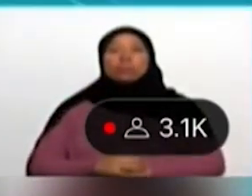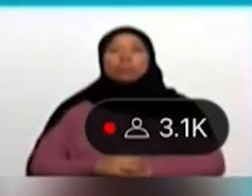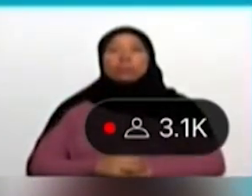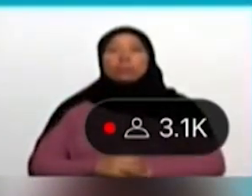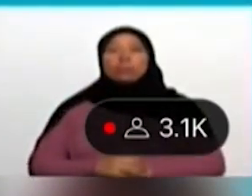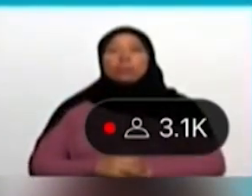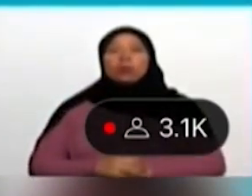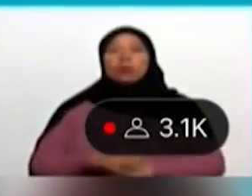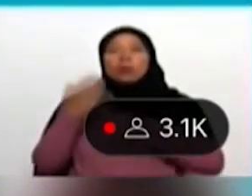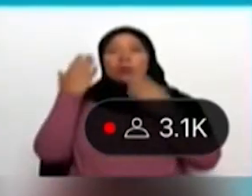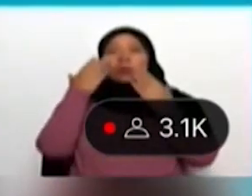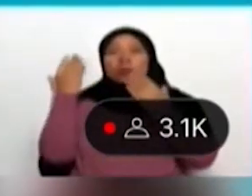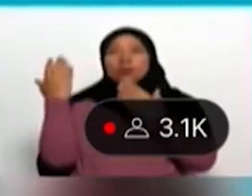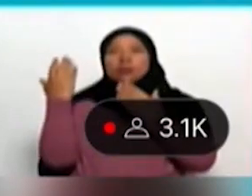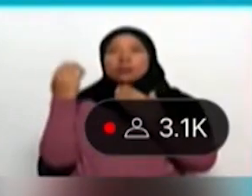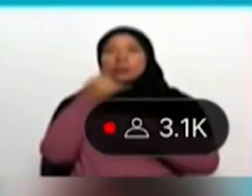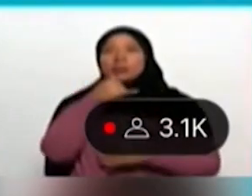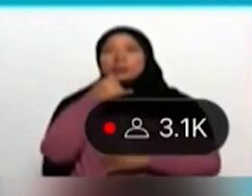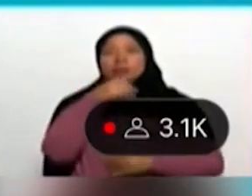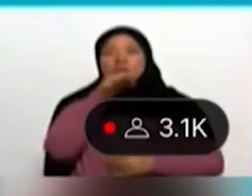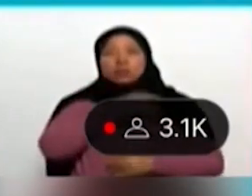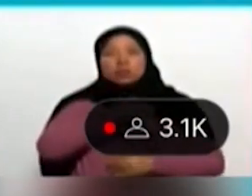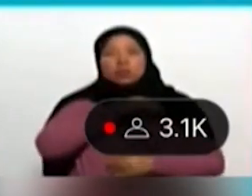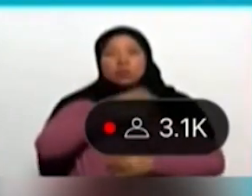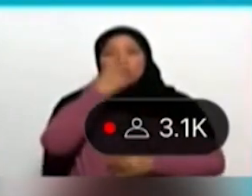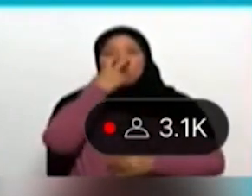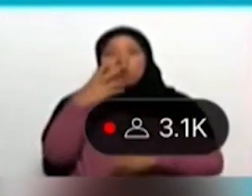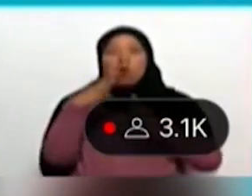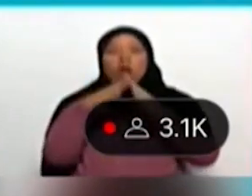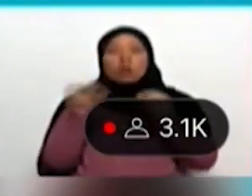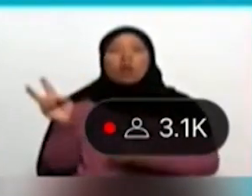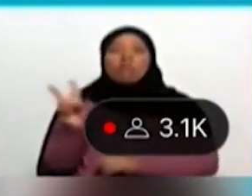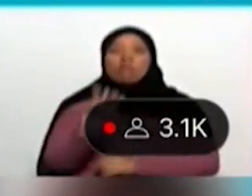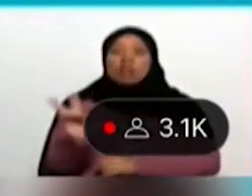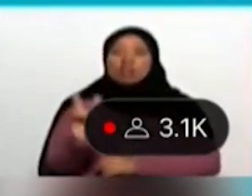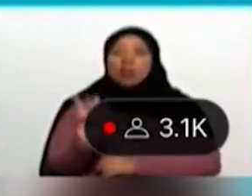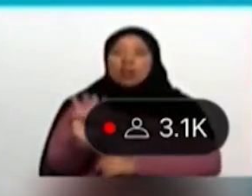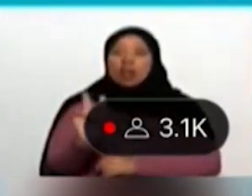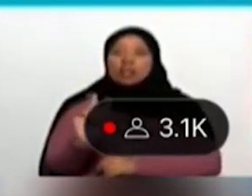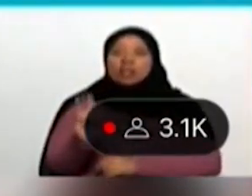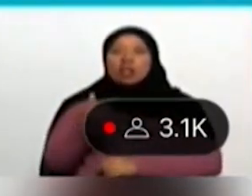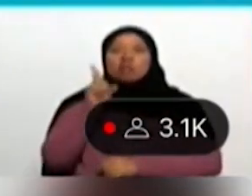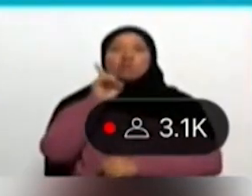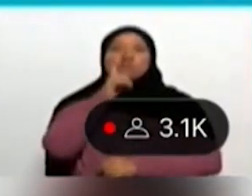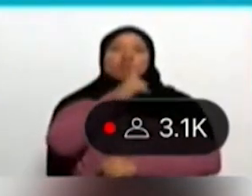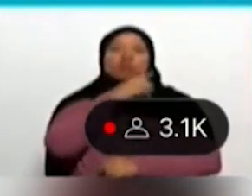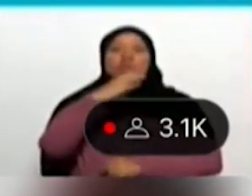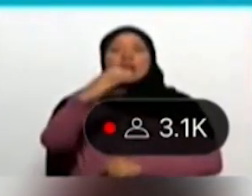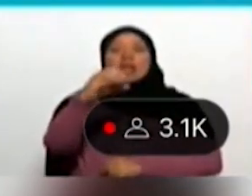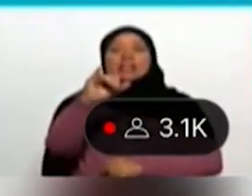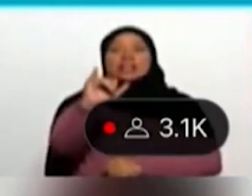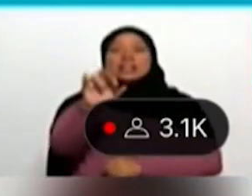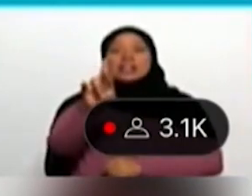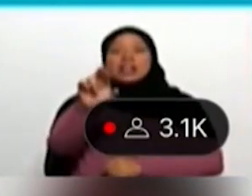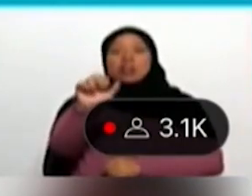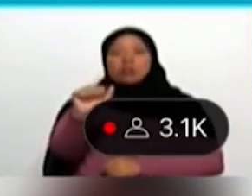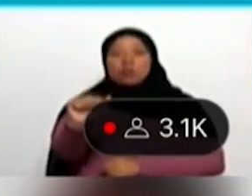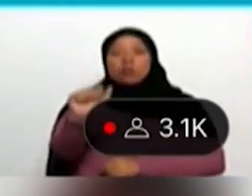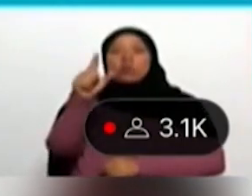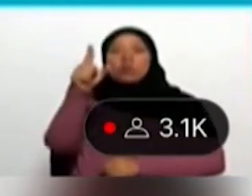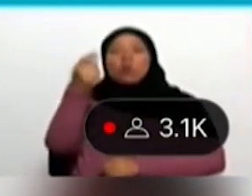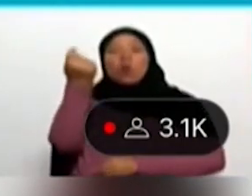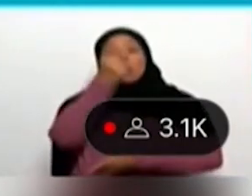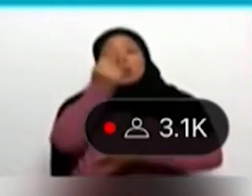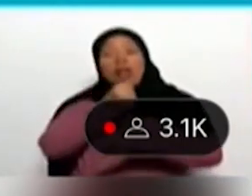nuevo programa una presentadora creada por inteligencia artificial. Una presentadora estelar creada con